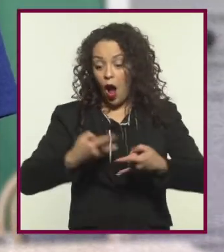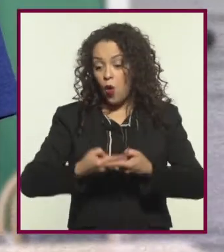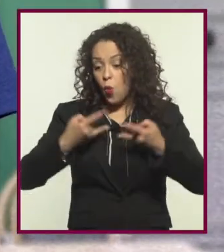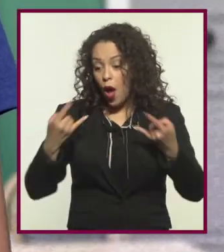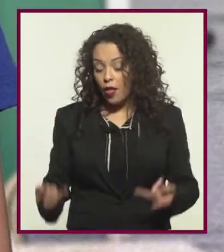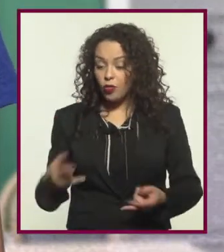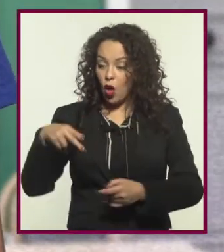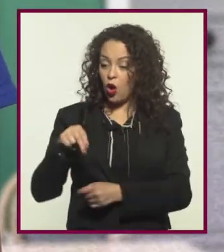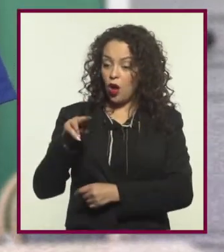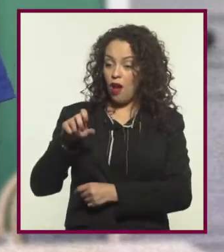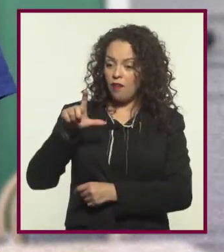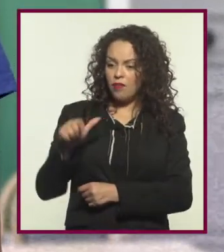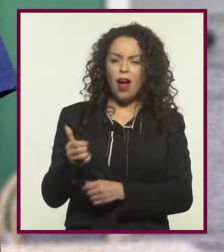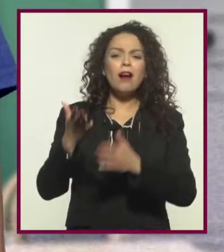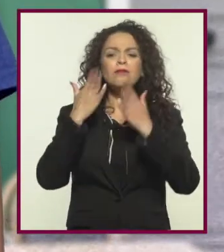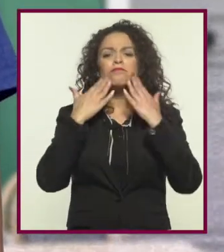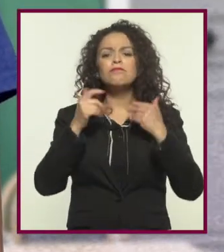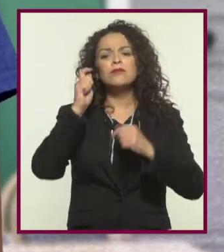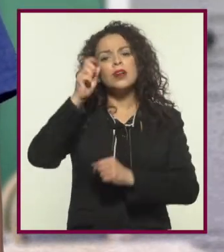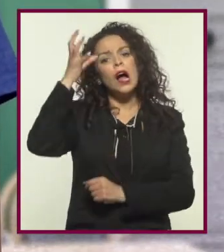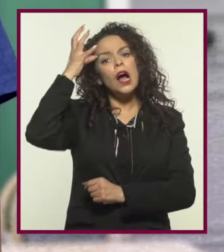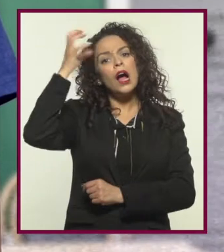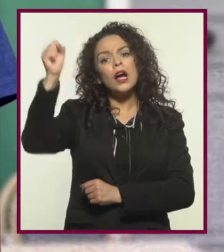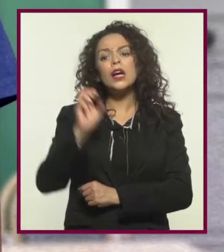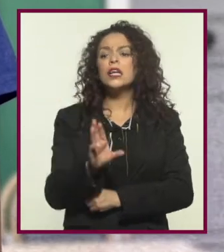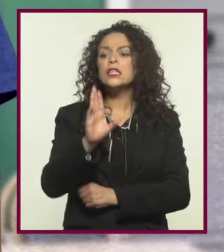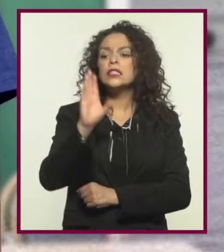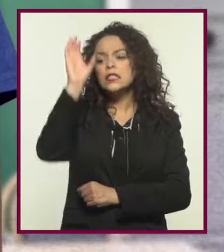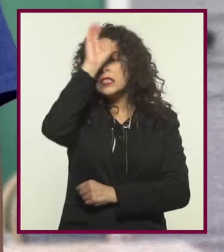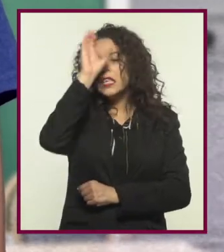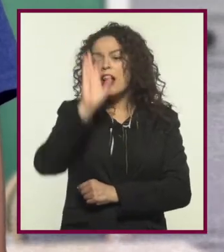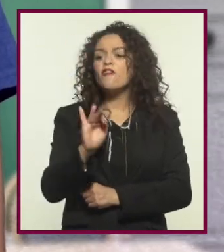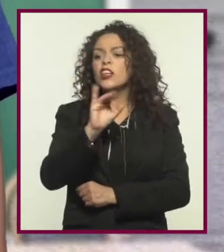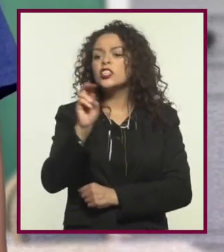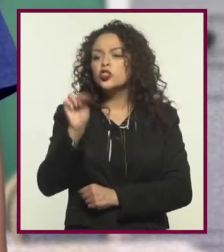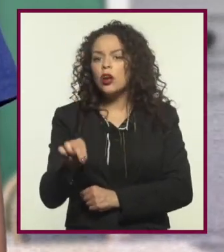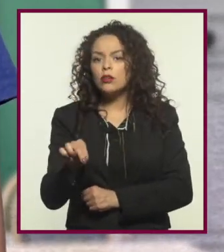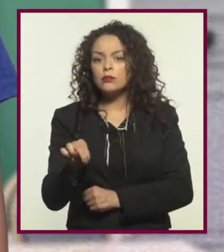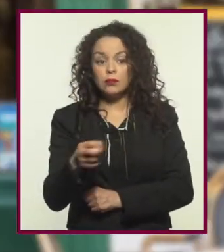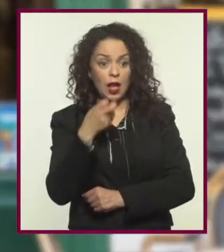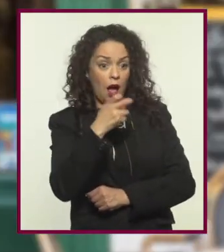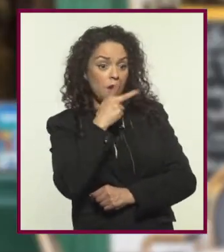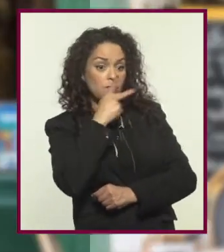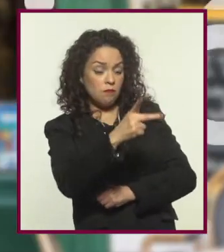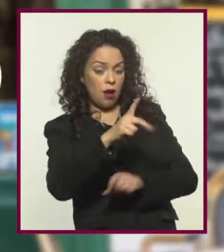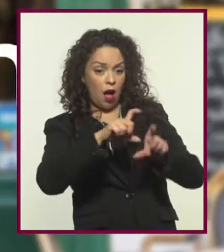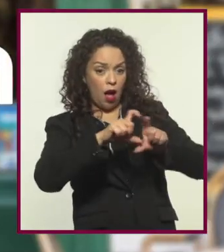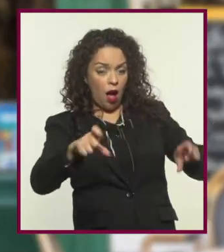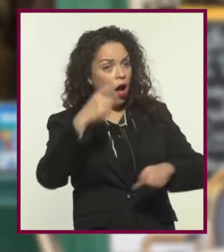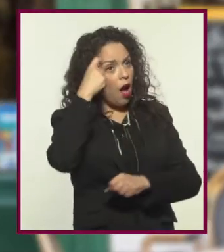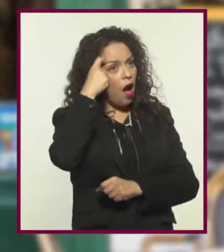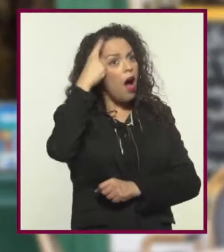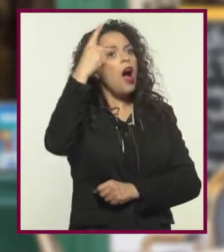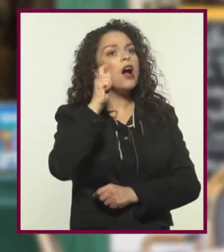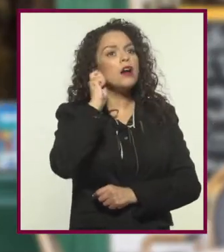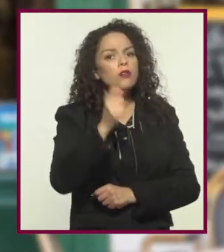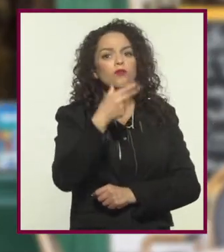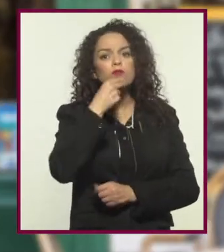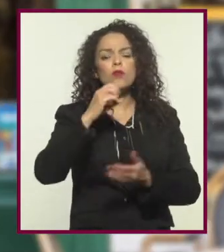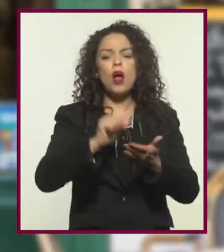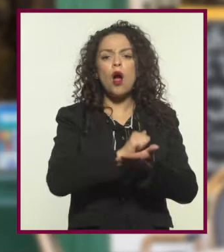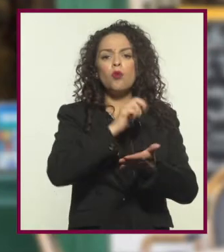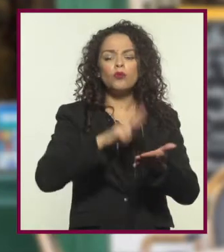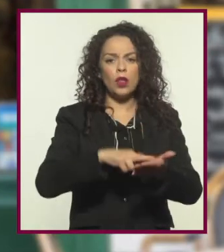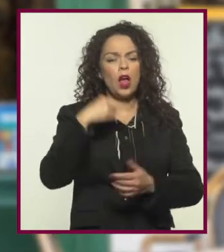nuestros cuentos y novelas, ni siquiera existía el concepto de la ciencia ficción. El término ciencia ficción lo inventó un